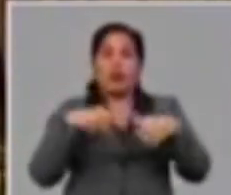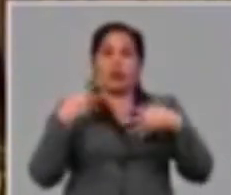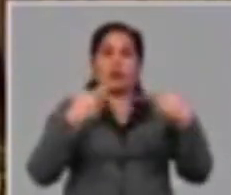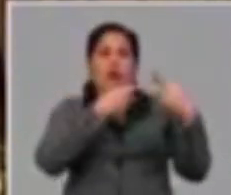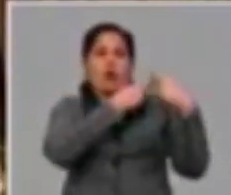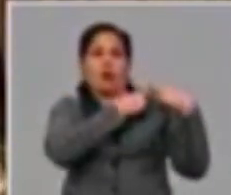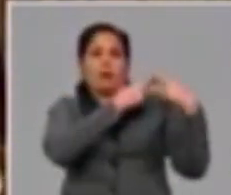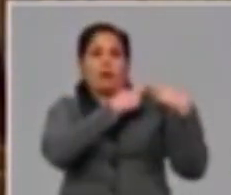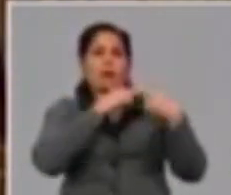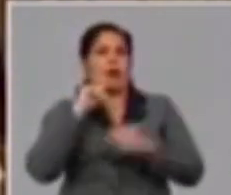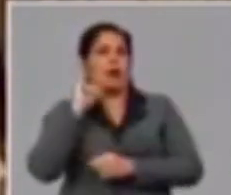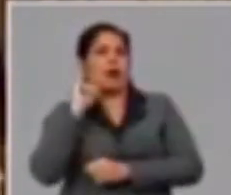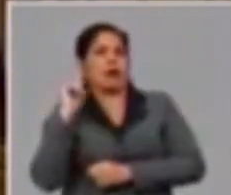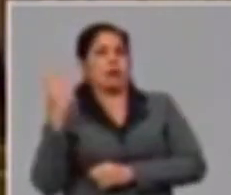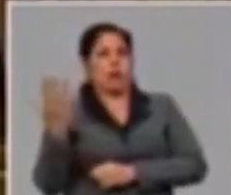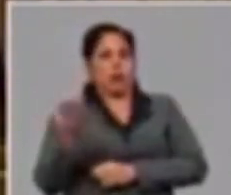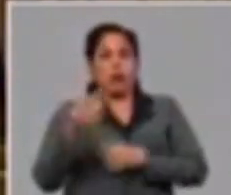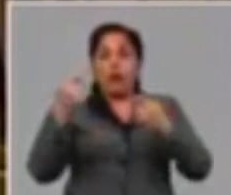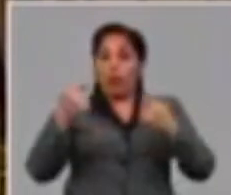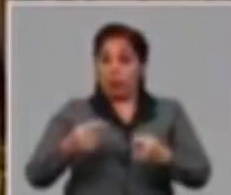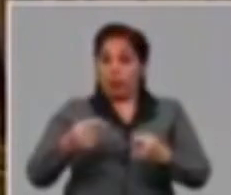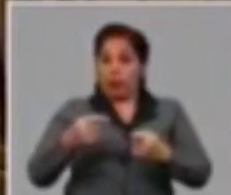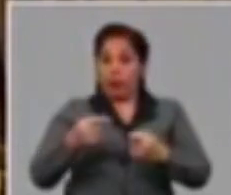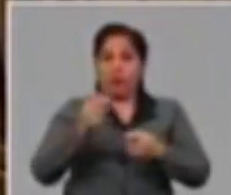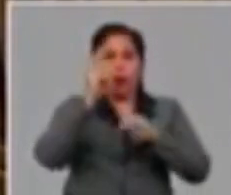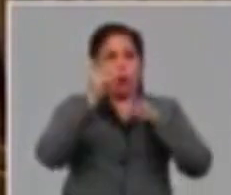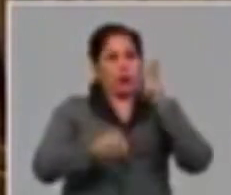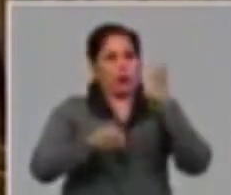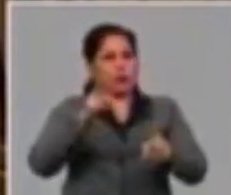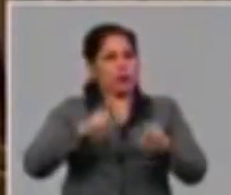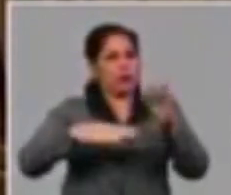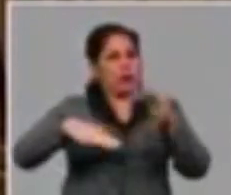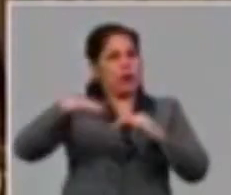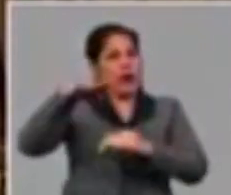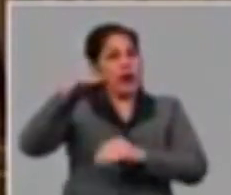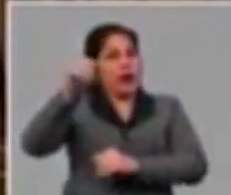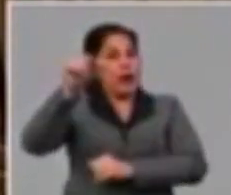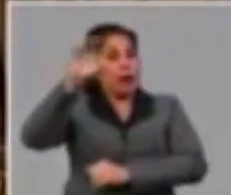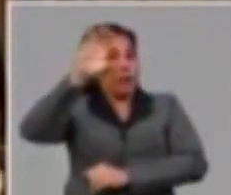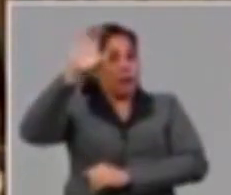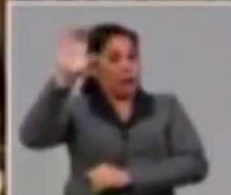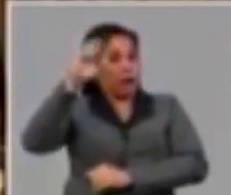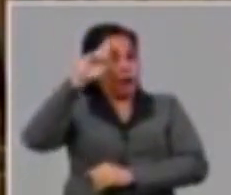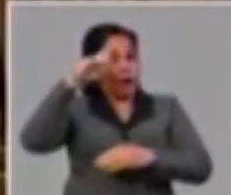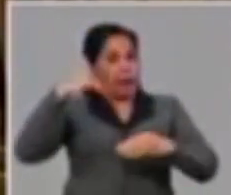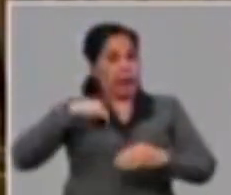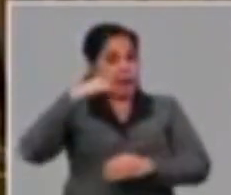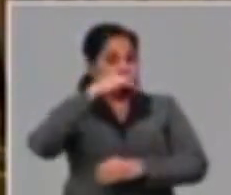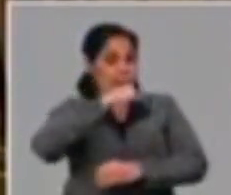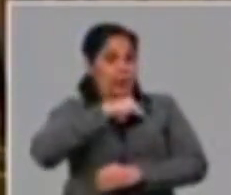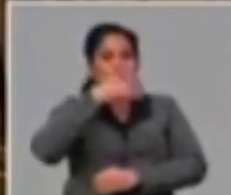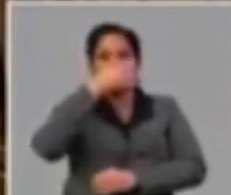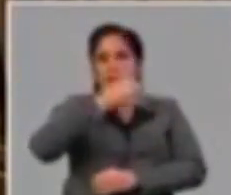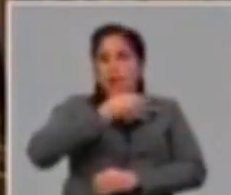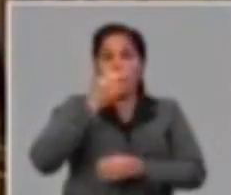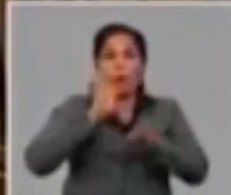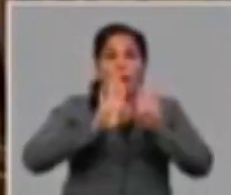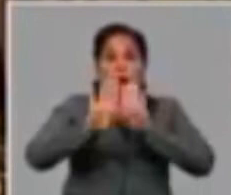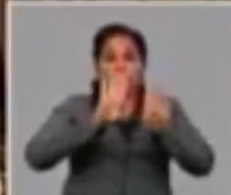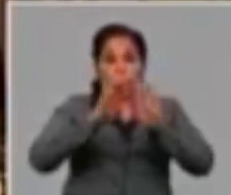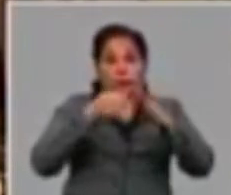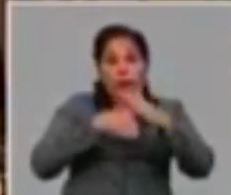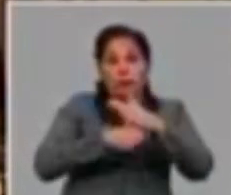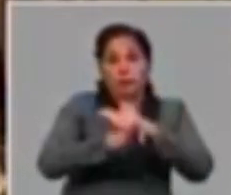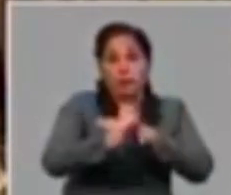en los servicios gastronómicos. Tienen que acogerse a lo indicado ya por el Ministerio de Salud Pública de tener en las puertas de acceso de los